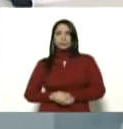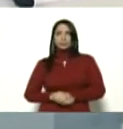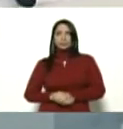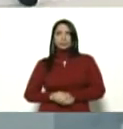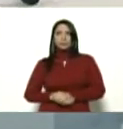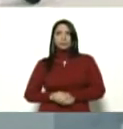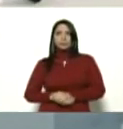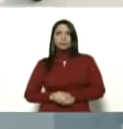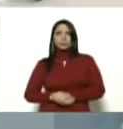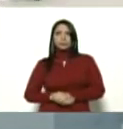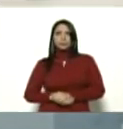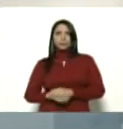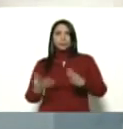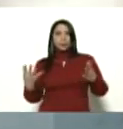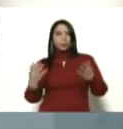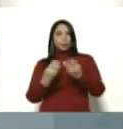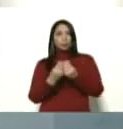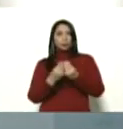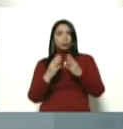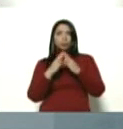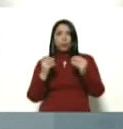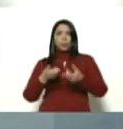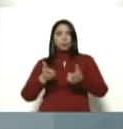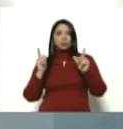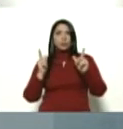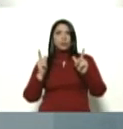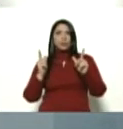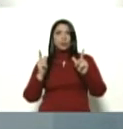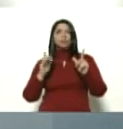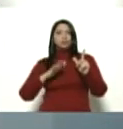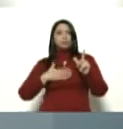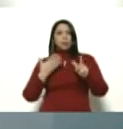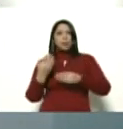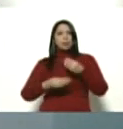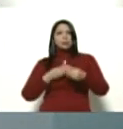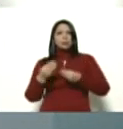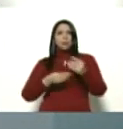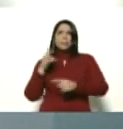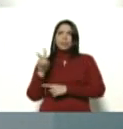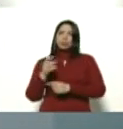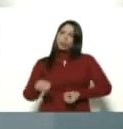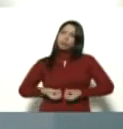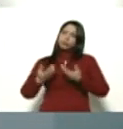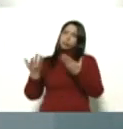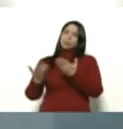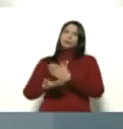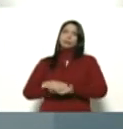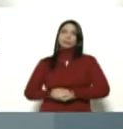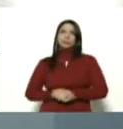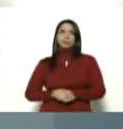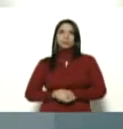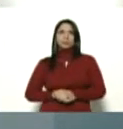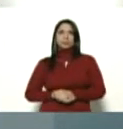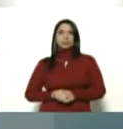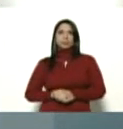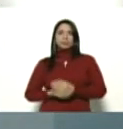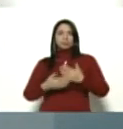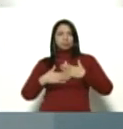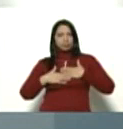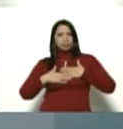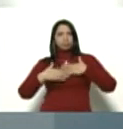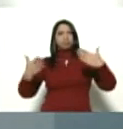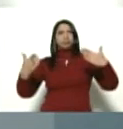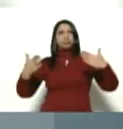juntos todo es posible vale la pena por Venezuela darlo todo abrir el corazón